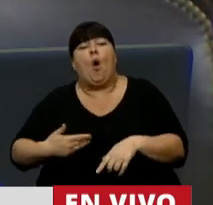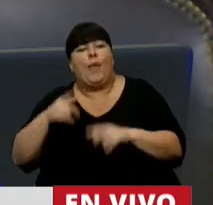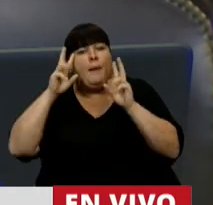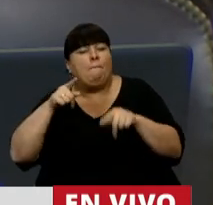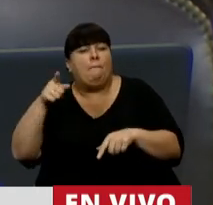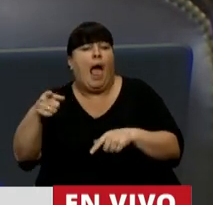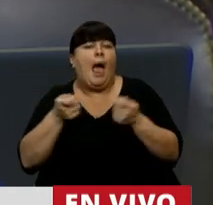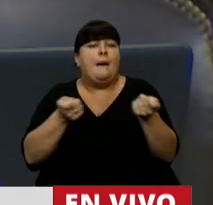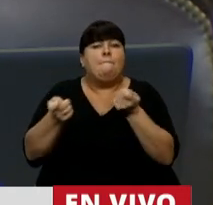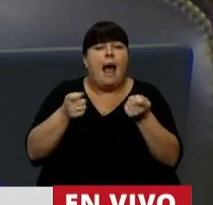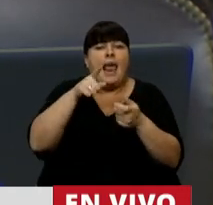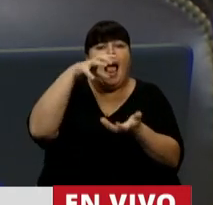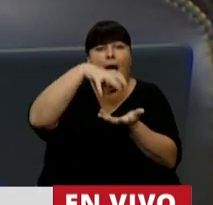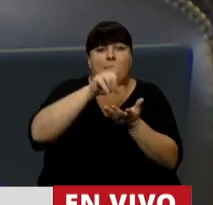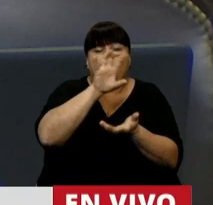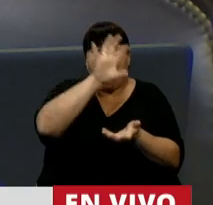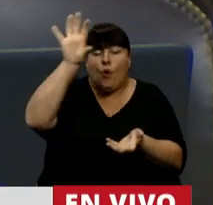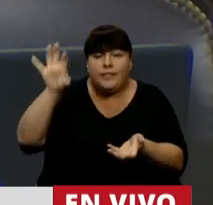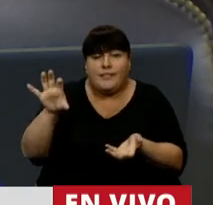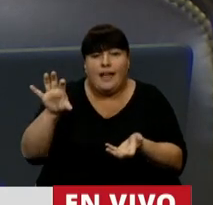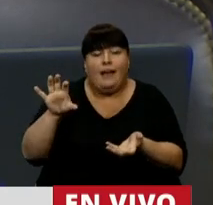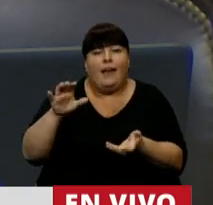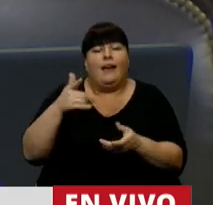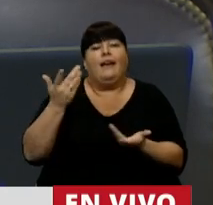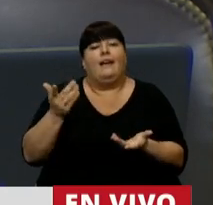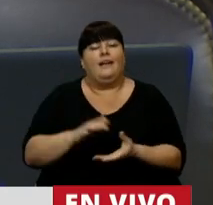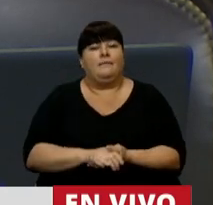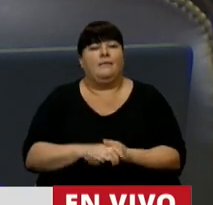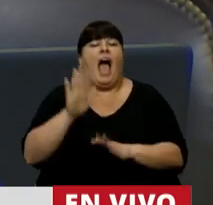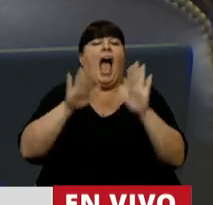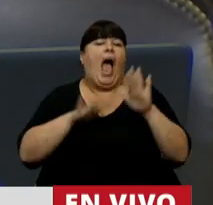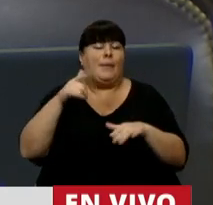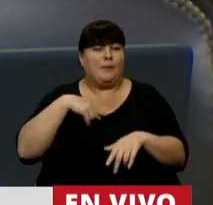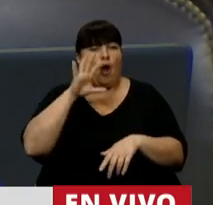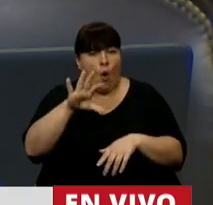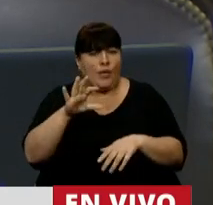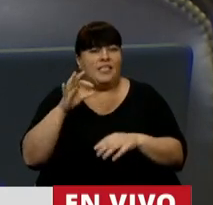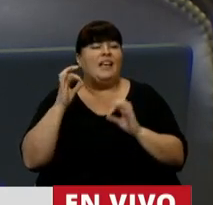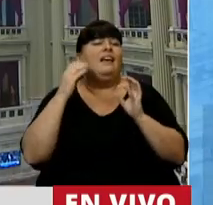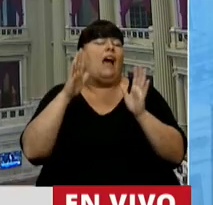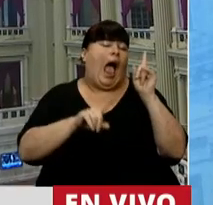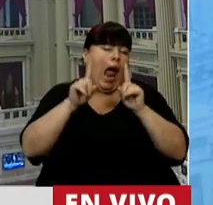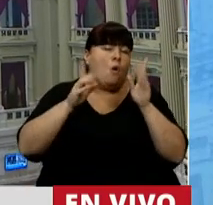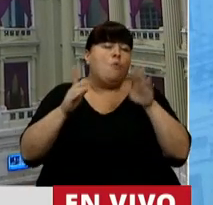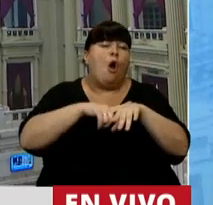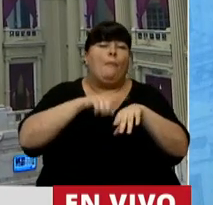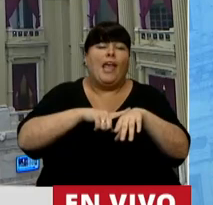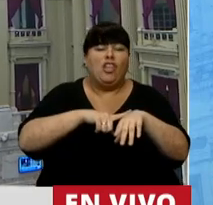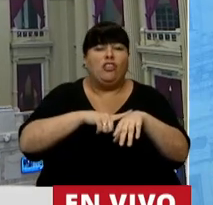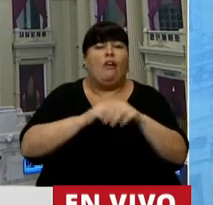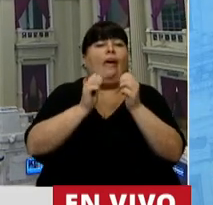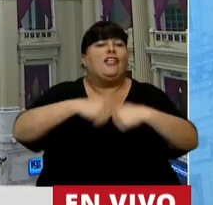que administra la provincia, dota, a veces en mi provincia llegó a pasar en algunas épocas de que